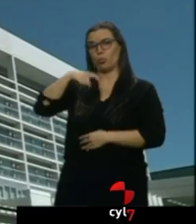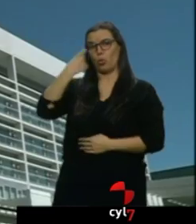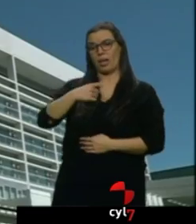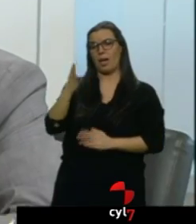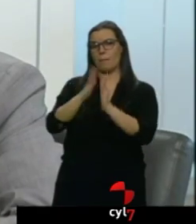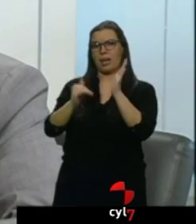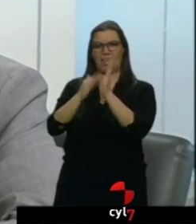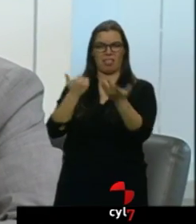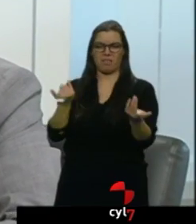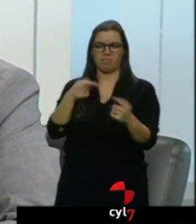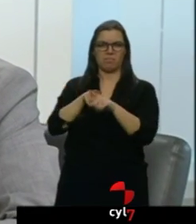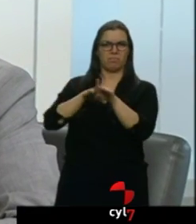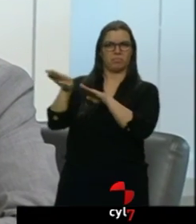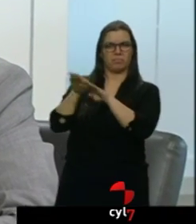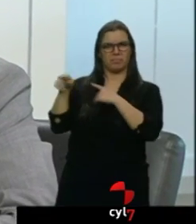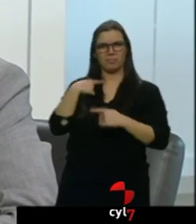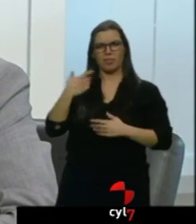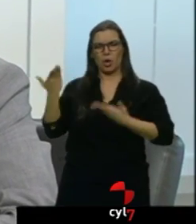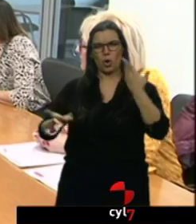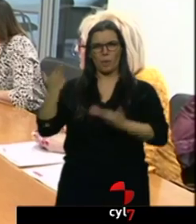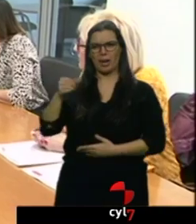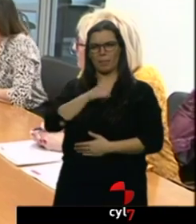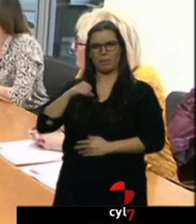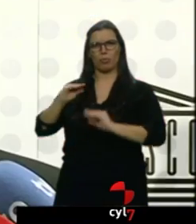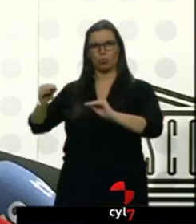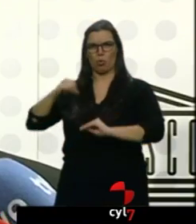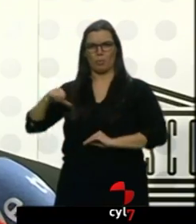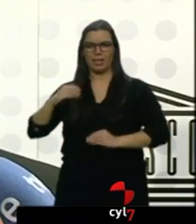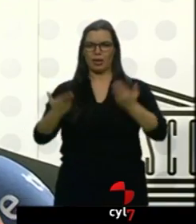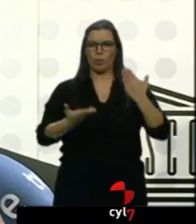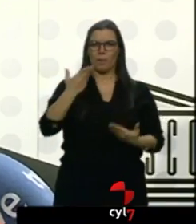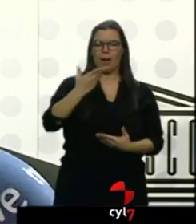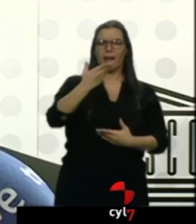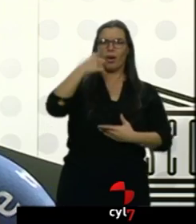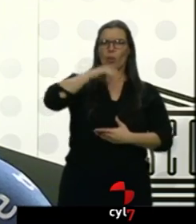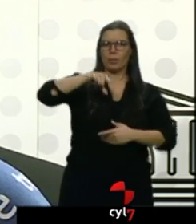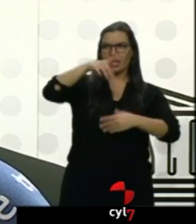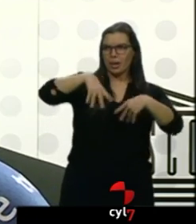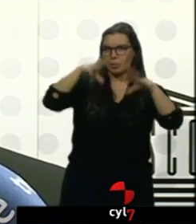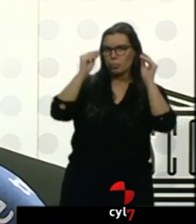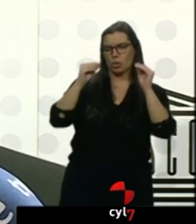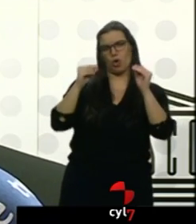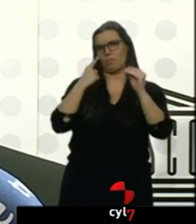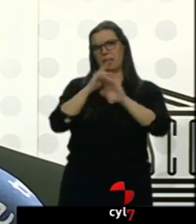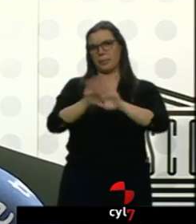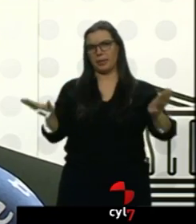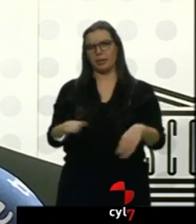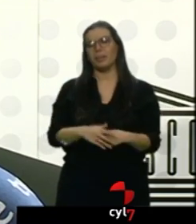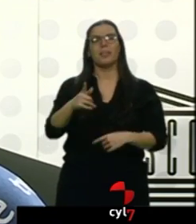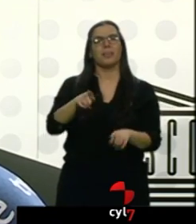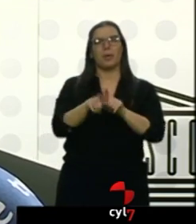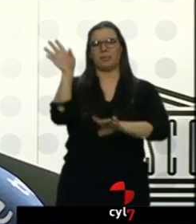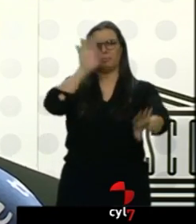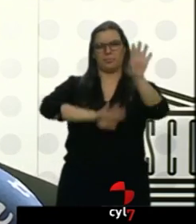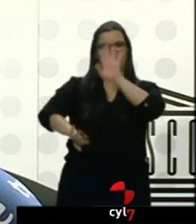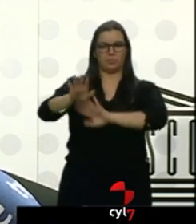nada se parece el Hospital de Burgos a los privados de esa comunidad. La ceremonia de la confusión sigue, pero además con muy poca oportunidad, porque ayer le dieron